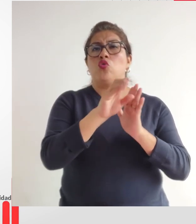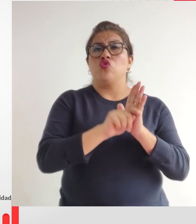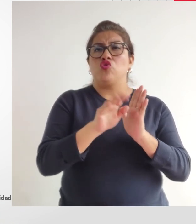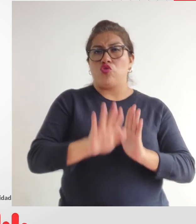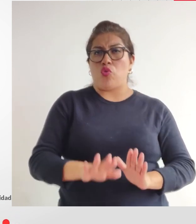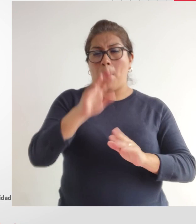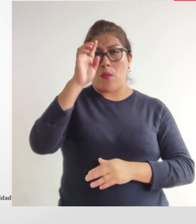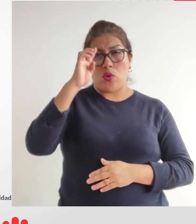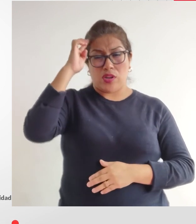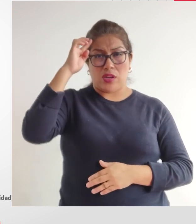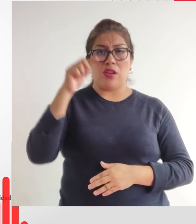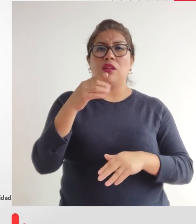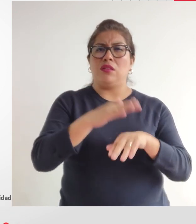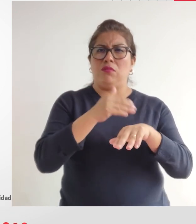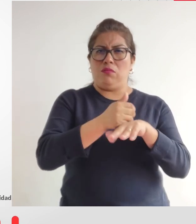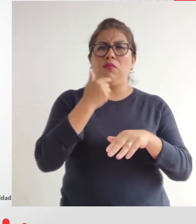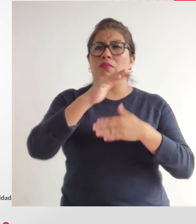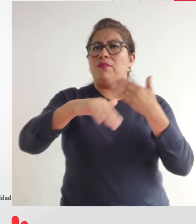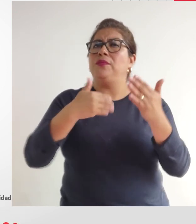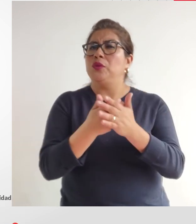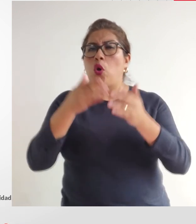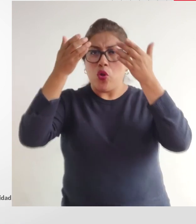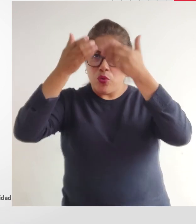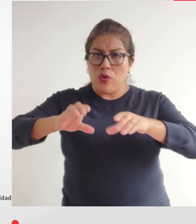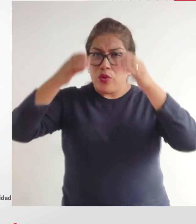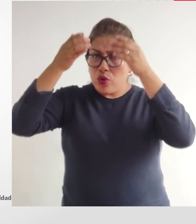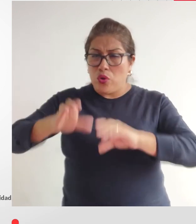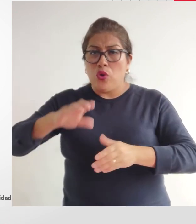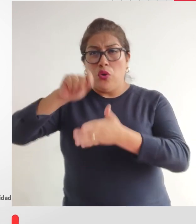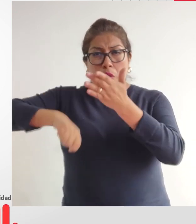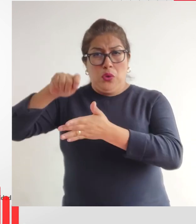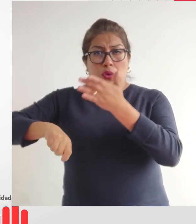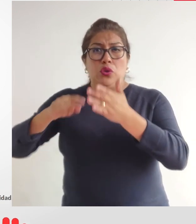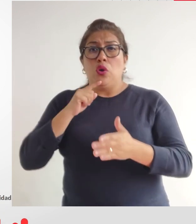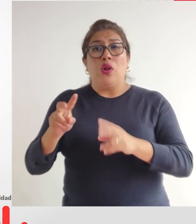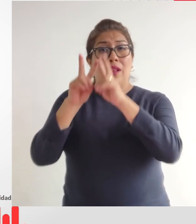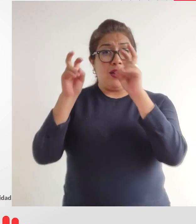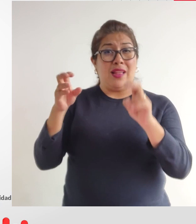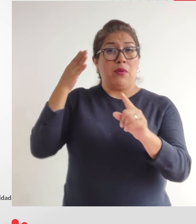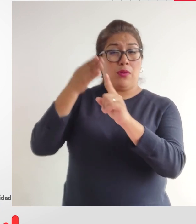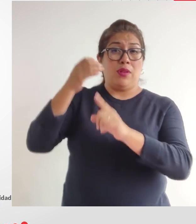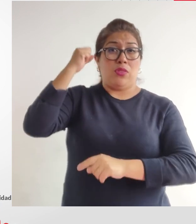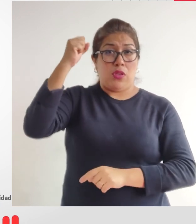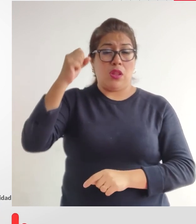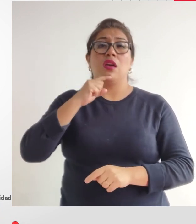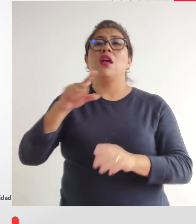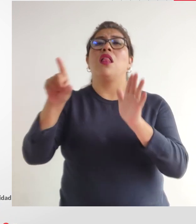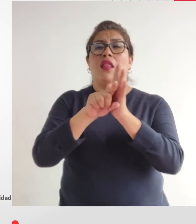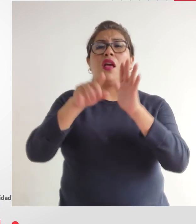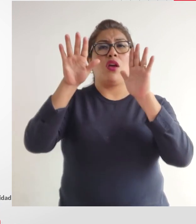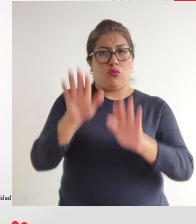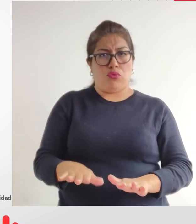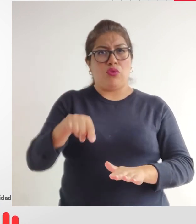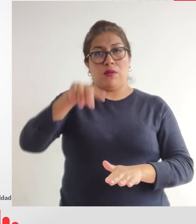Constitución Política establece que todas las convenciones cuando son sobre derechos humanos son ley en